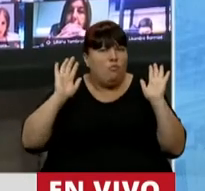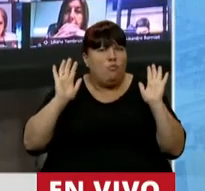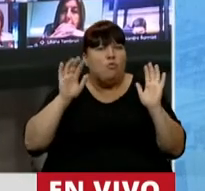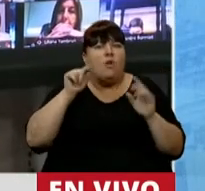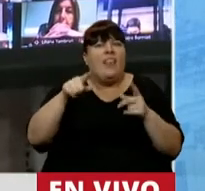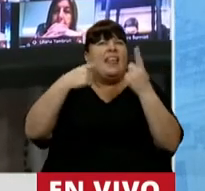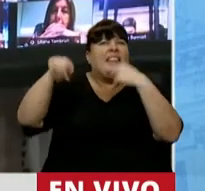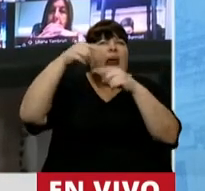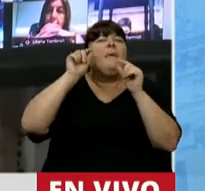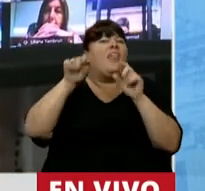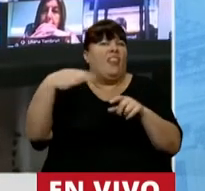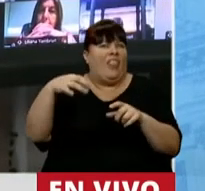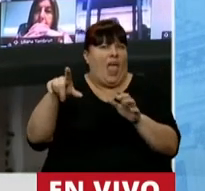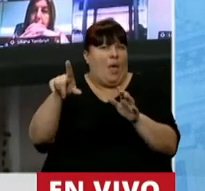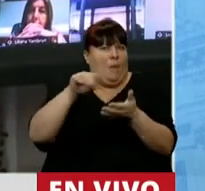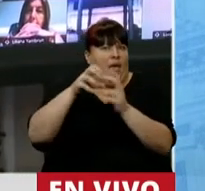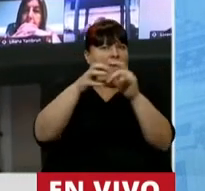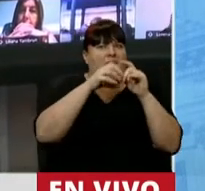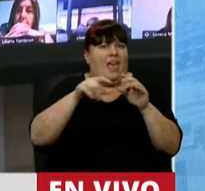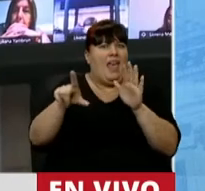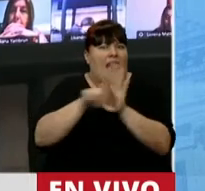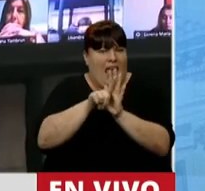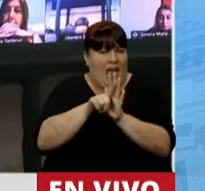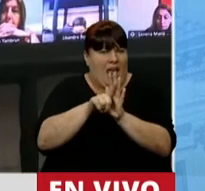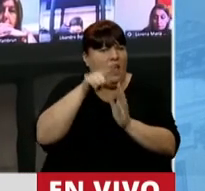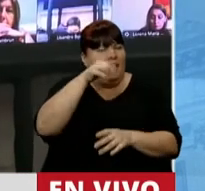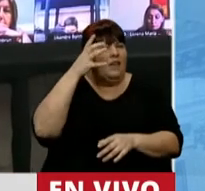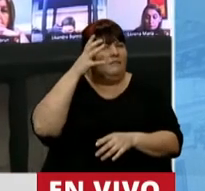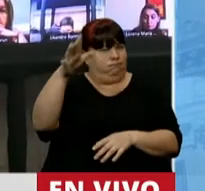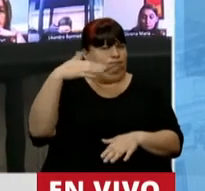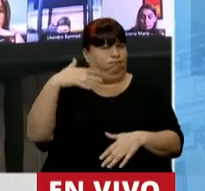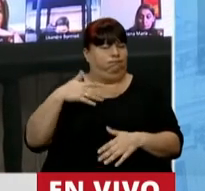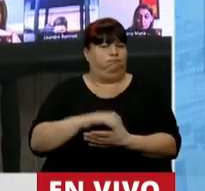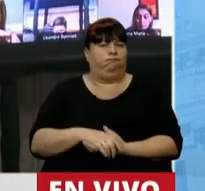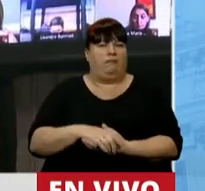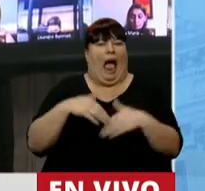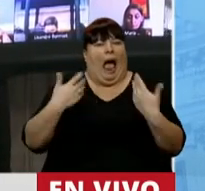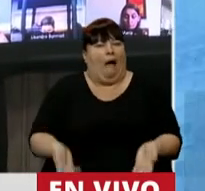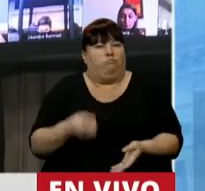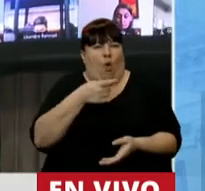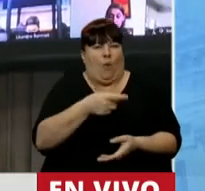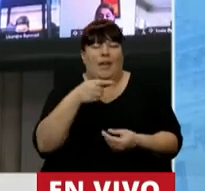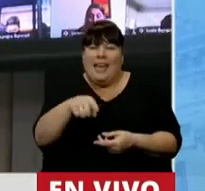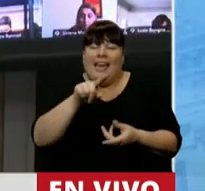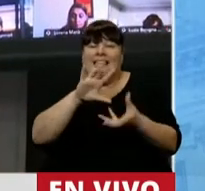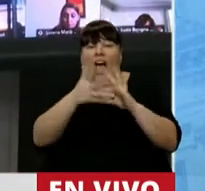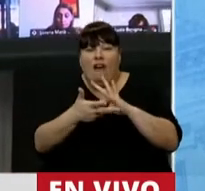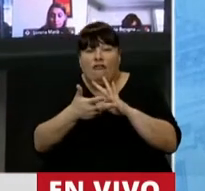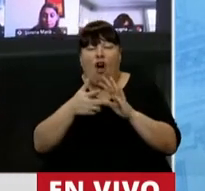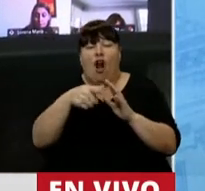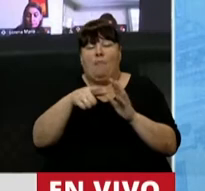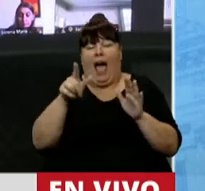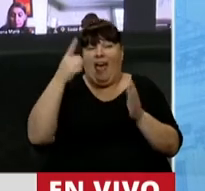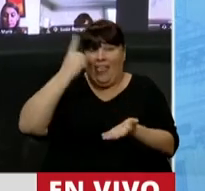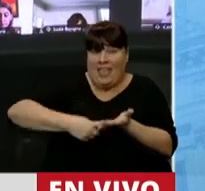de trámite legislativo, abusando claramente de esta herramienta que debiera ser una herramienta